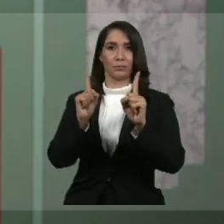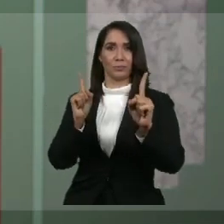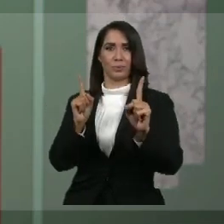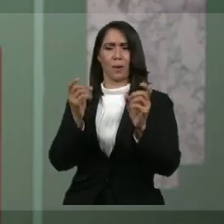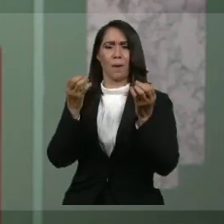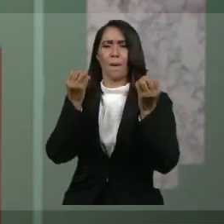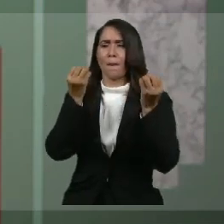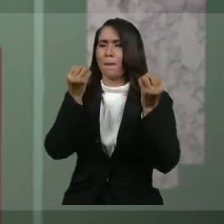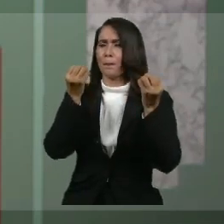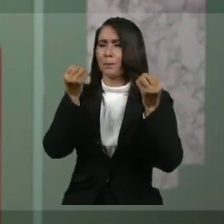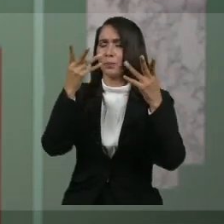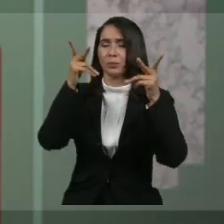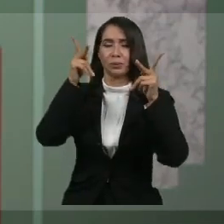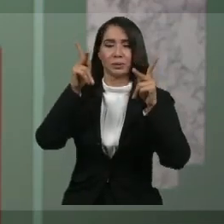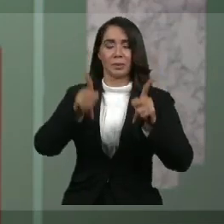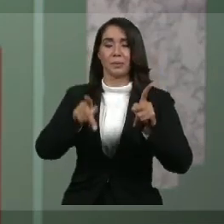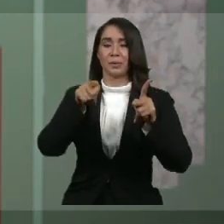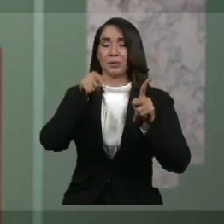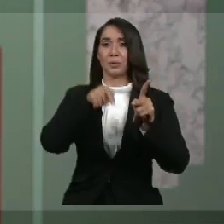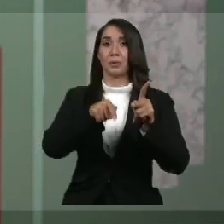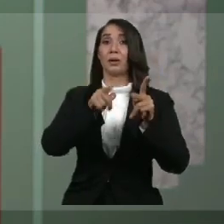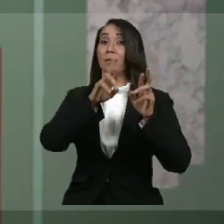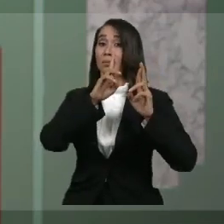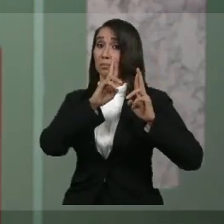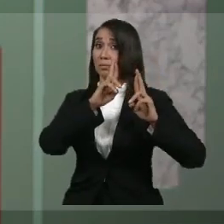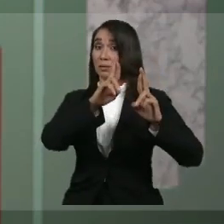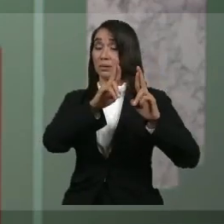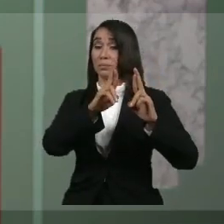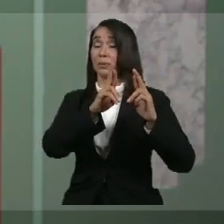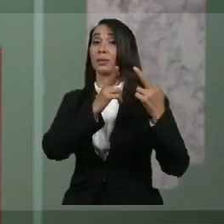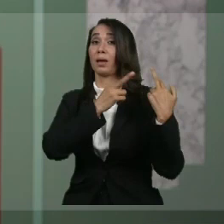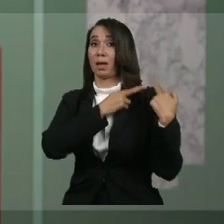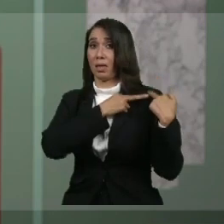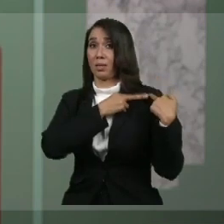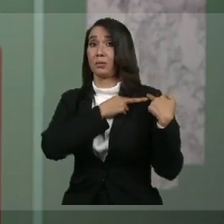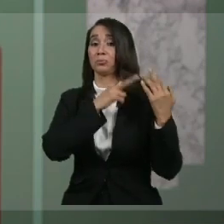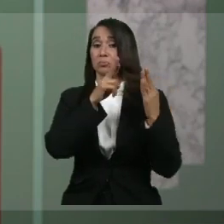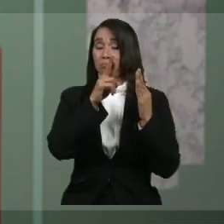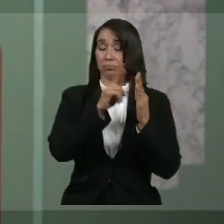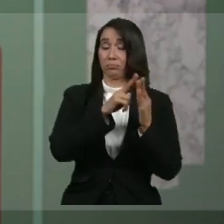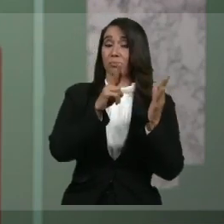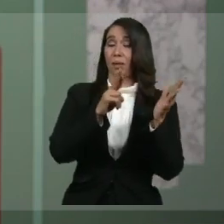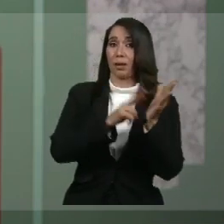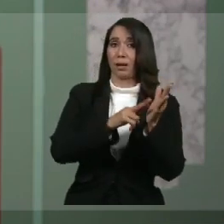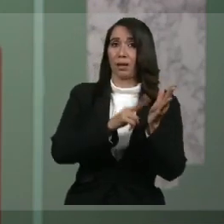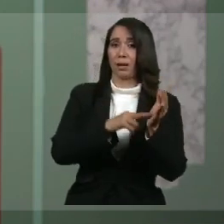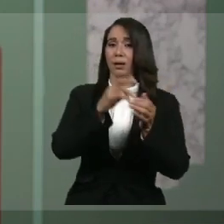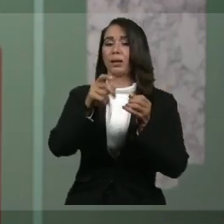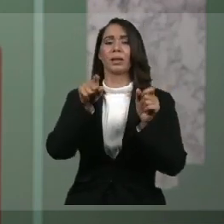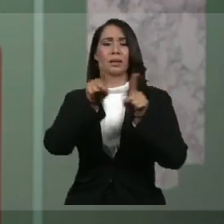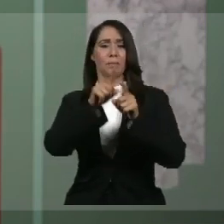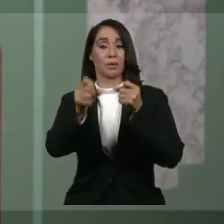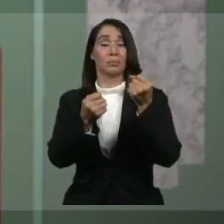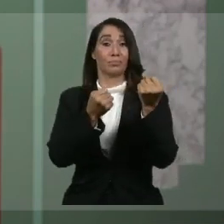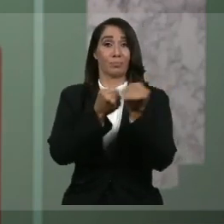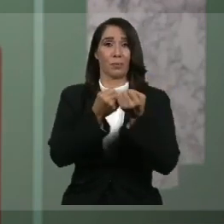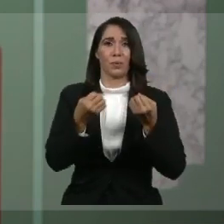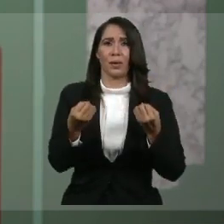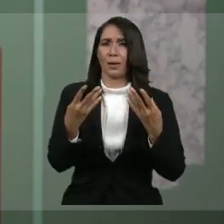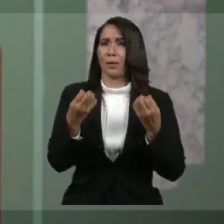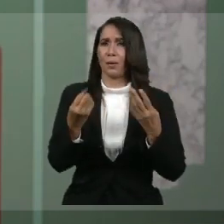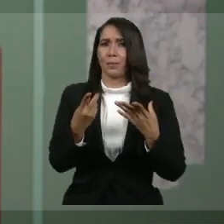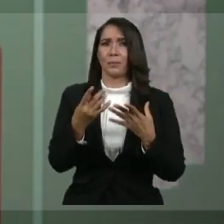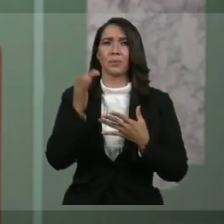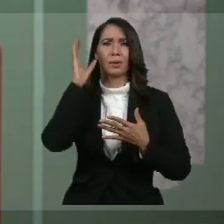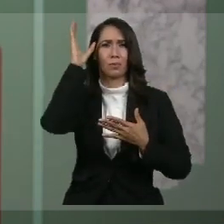dominicanos y dominicanas han actuado con rapidez, con responsabilidad, con solidaridad y con toda